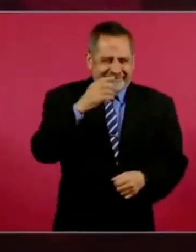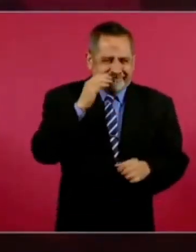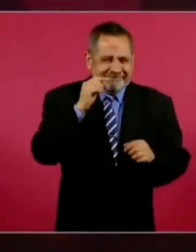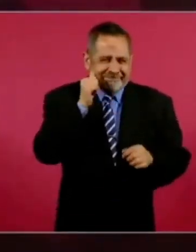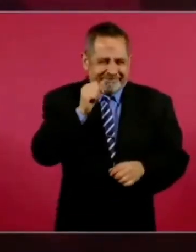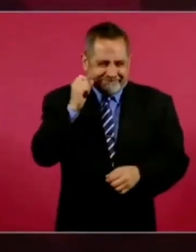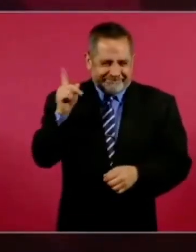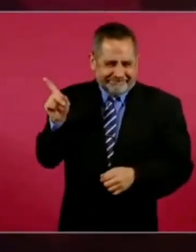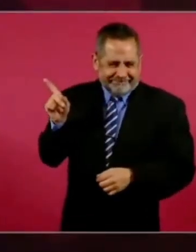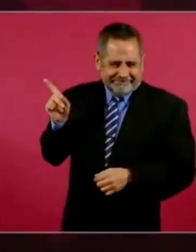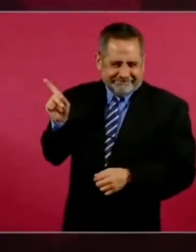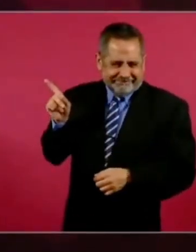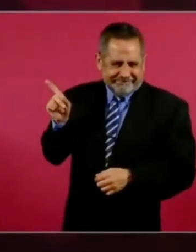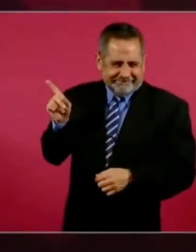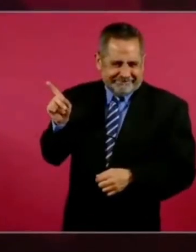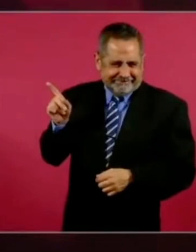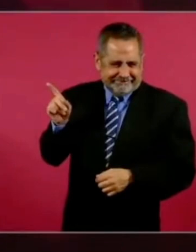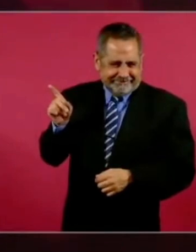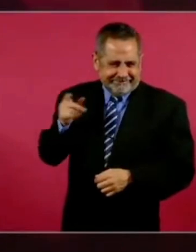Un tío.